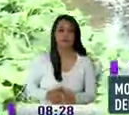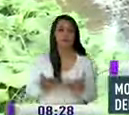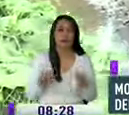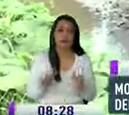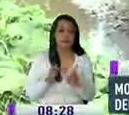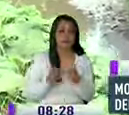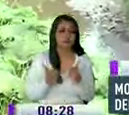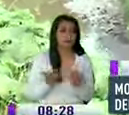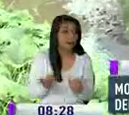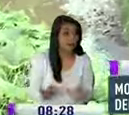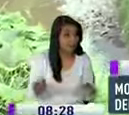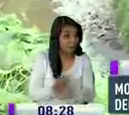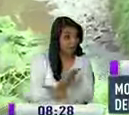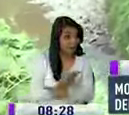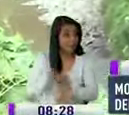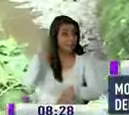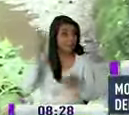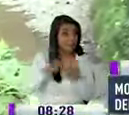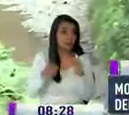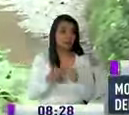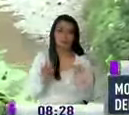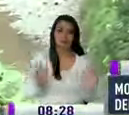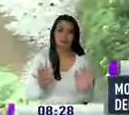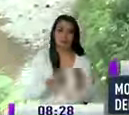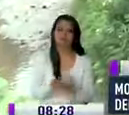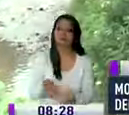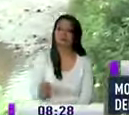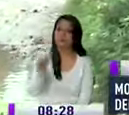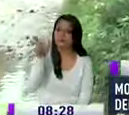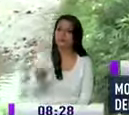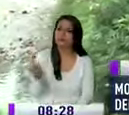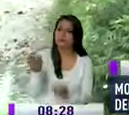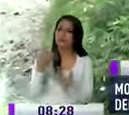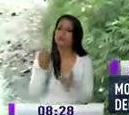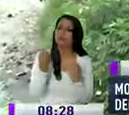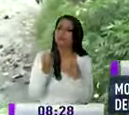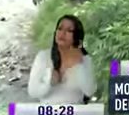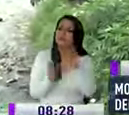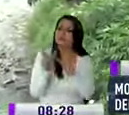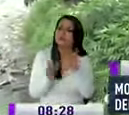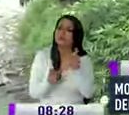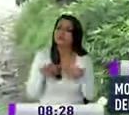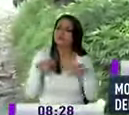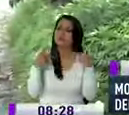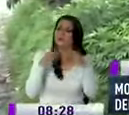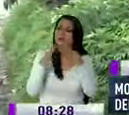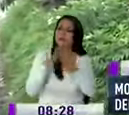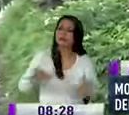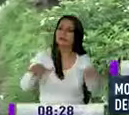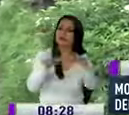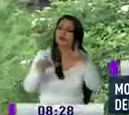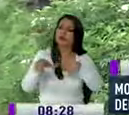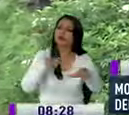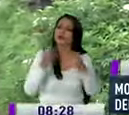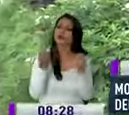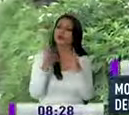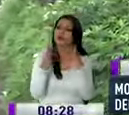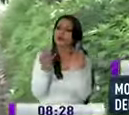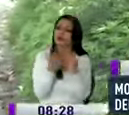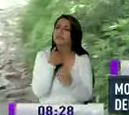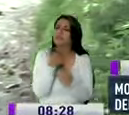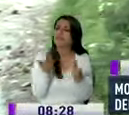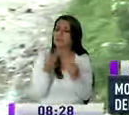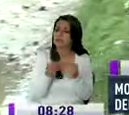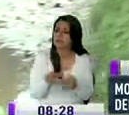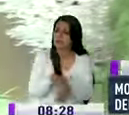tenemos le agradezco muchísimo vamos a hablar con otro morador cuántas personas viven en este lugar o cuántas familias estarían afectadas por esta tierra